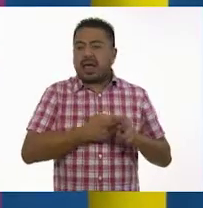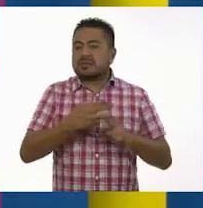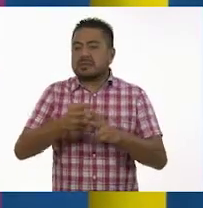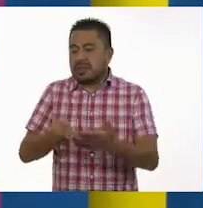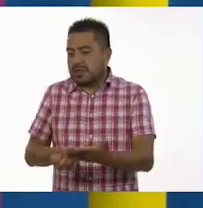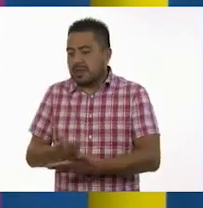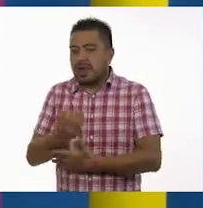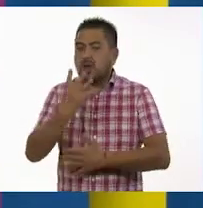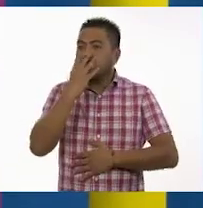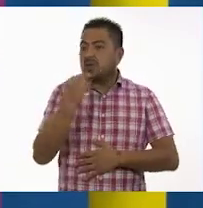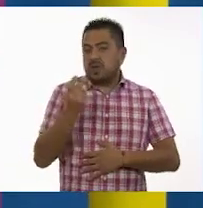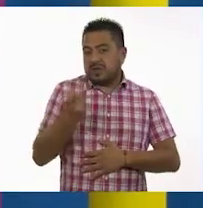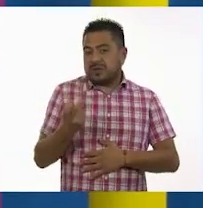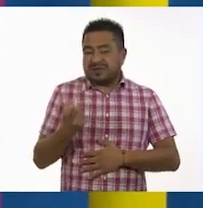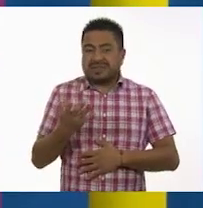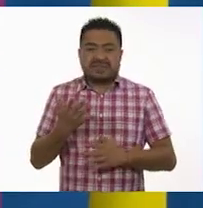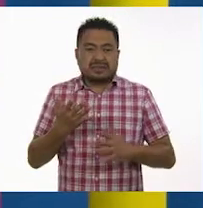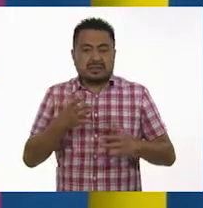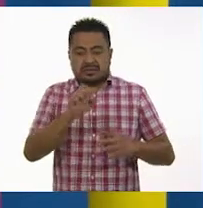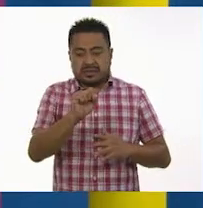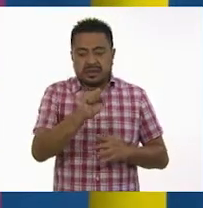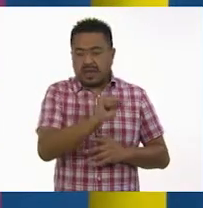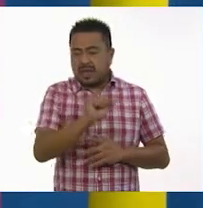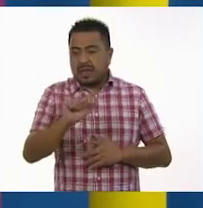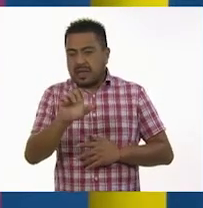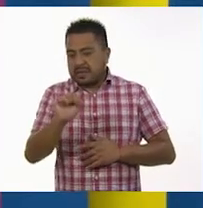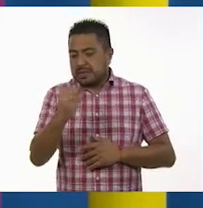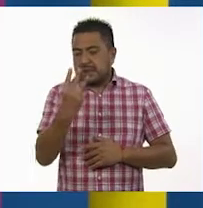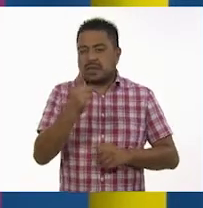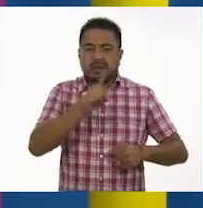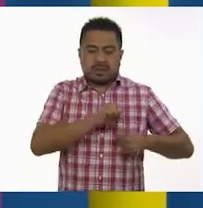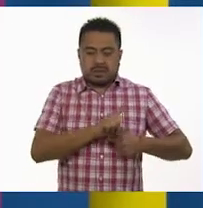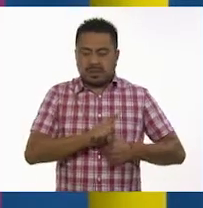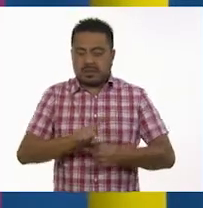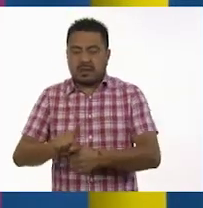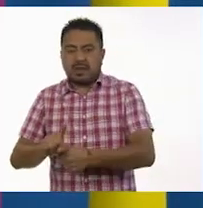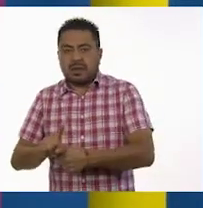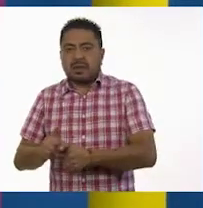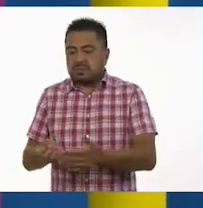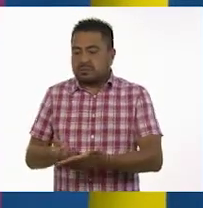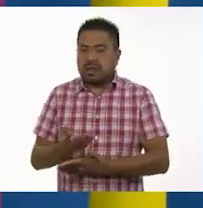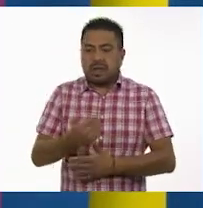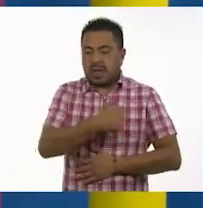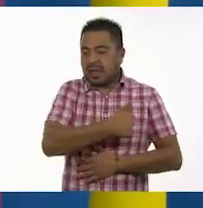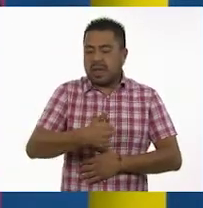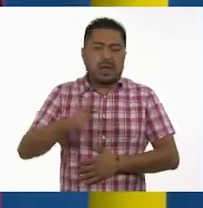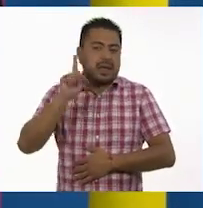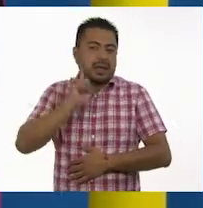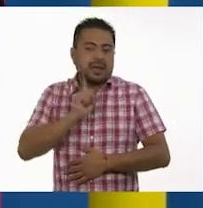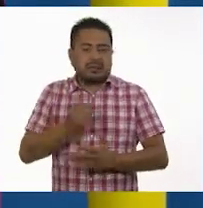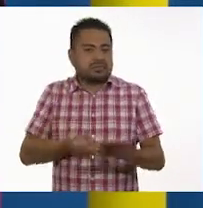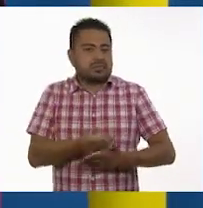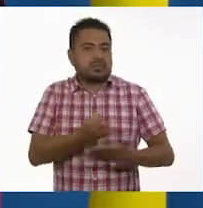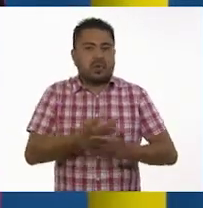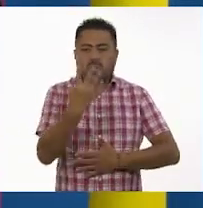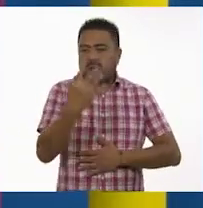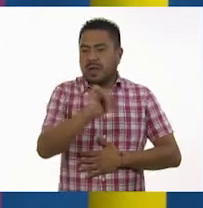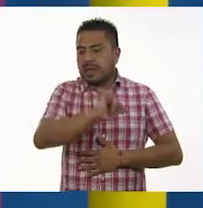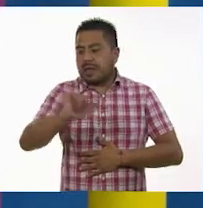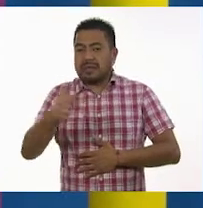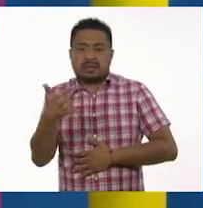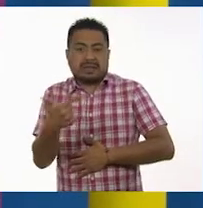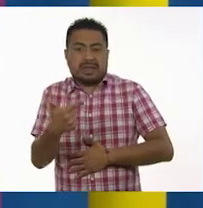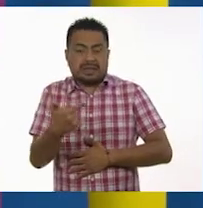nacimiento de los lobesnos, es de 60 a 63 días. Cada hembra da a luz de 4 a